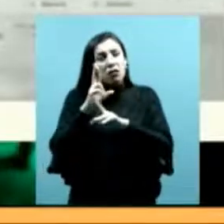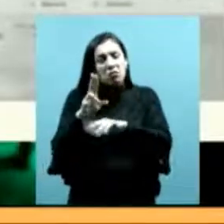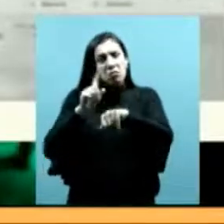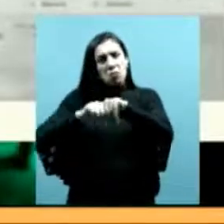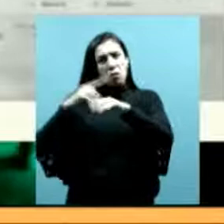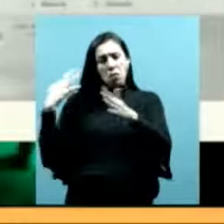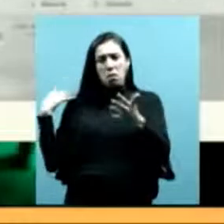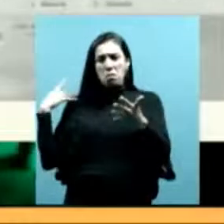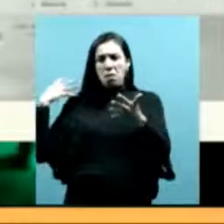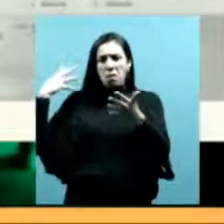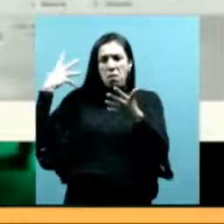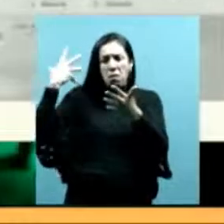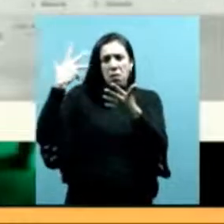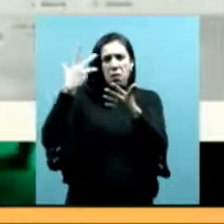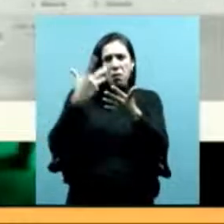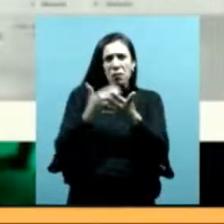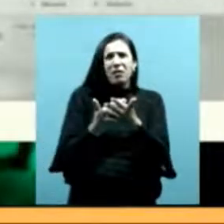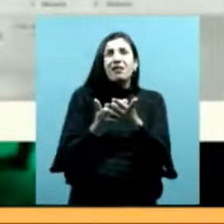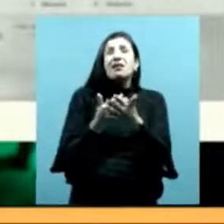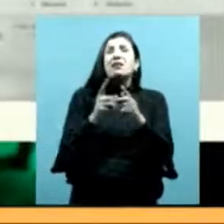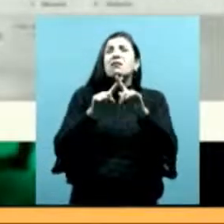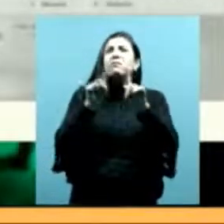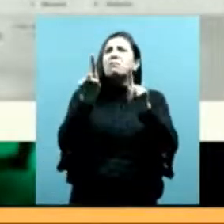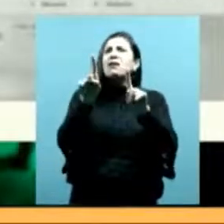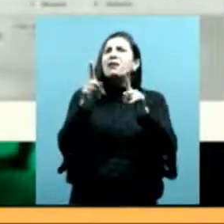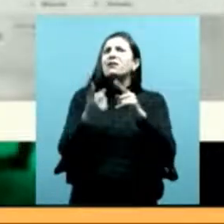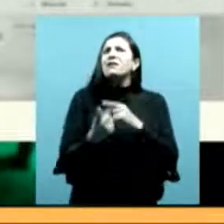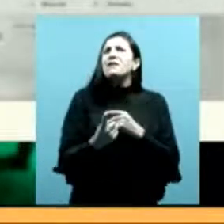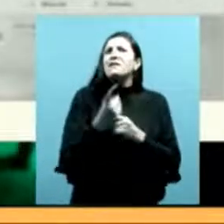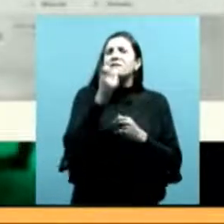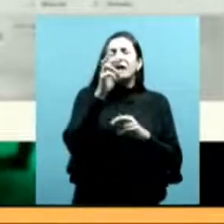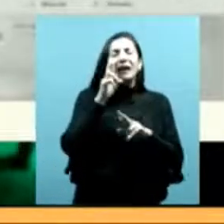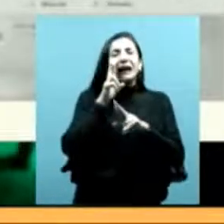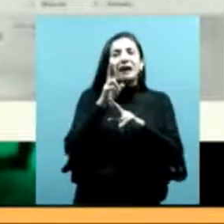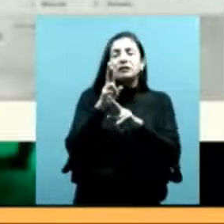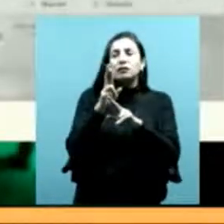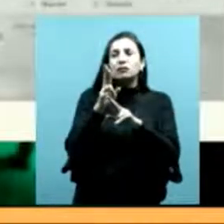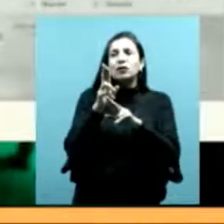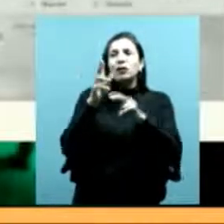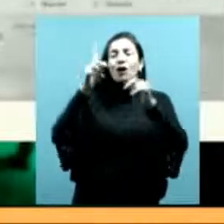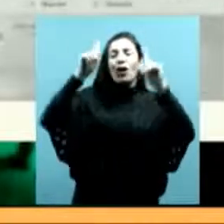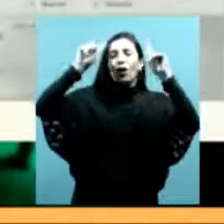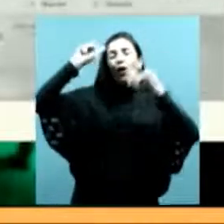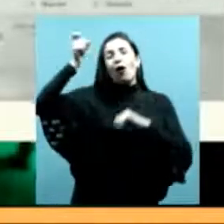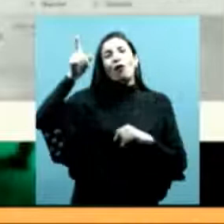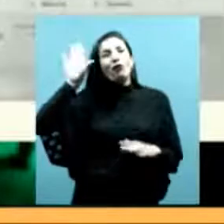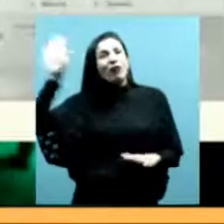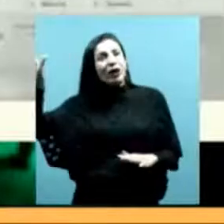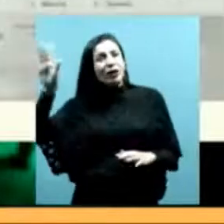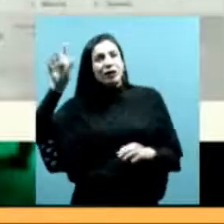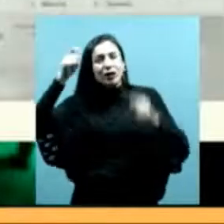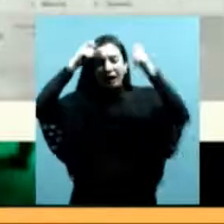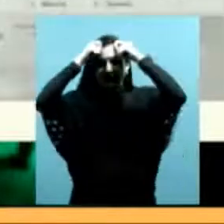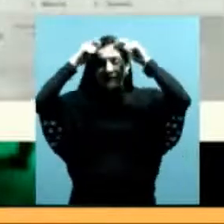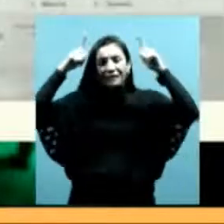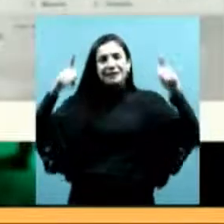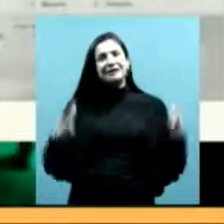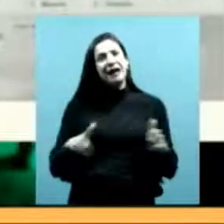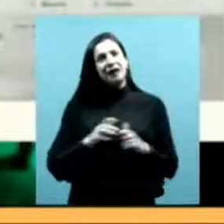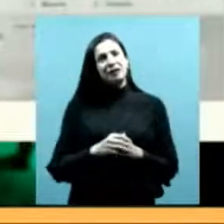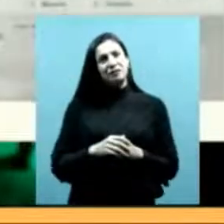una gran ausencia, negación e invisibilidad por parte del estado, lo cual hace a un uso muy